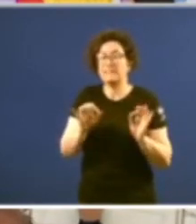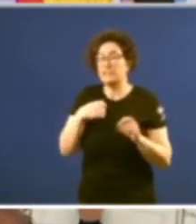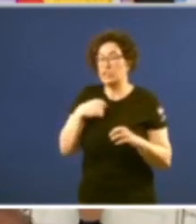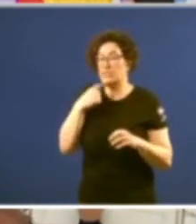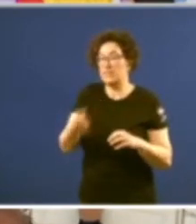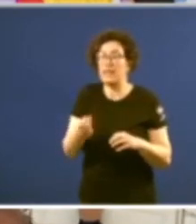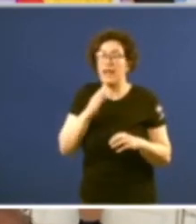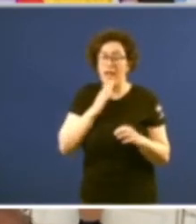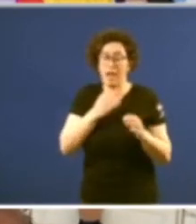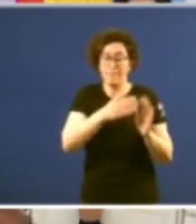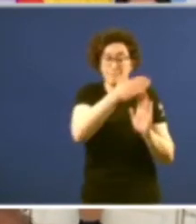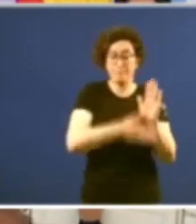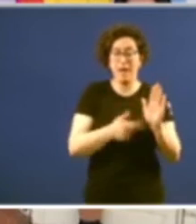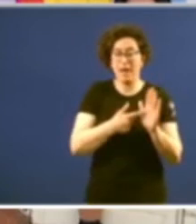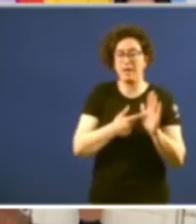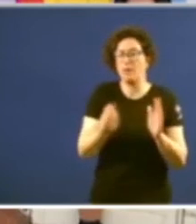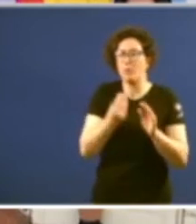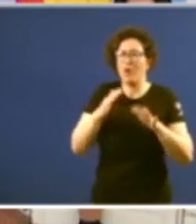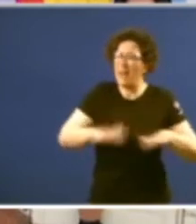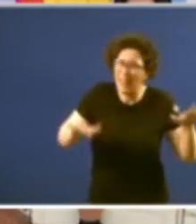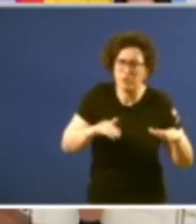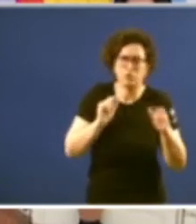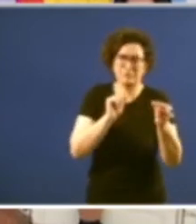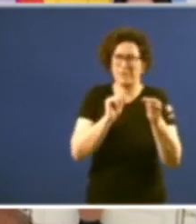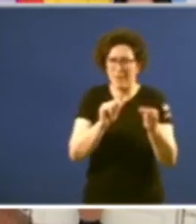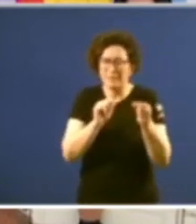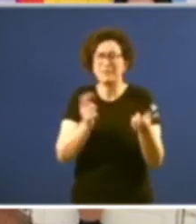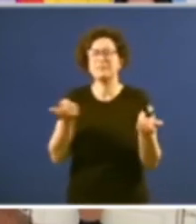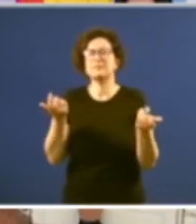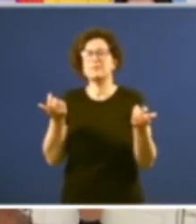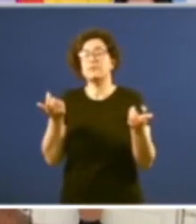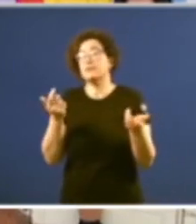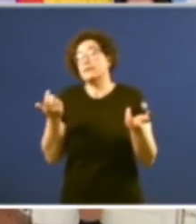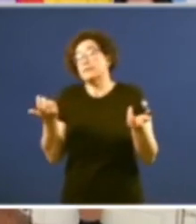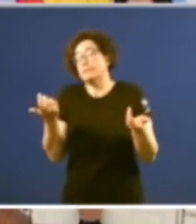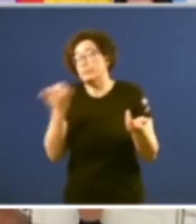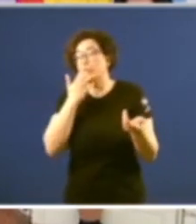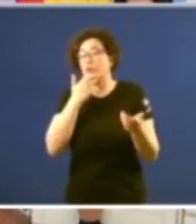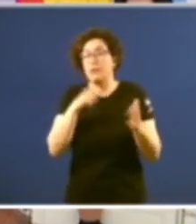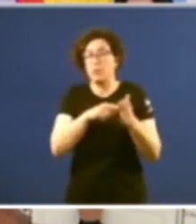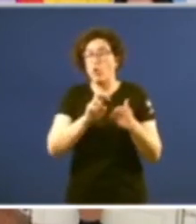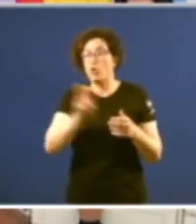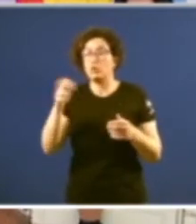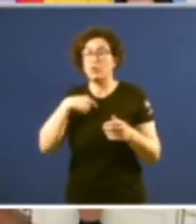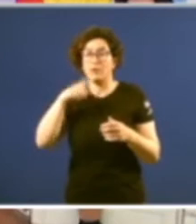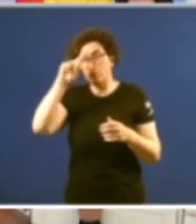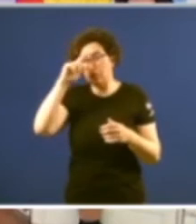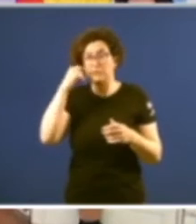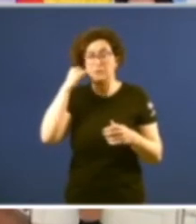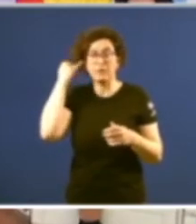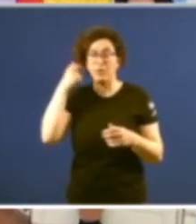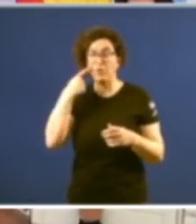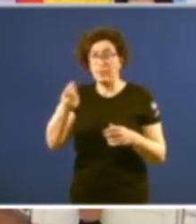esa página son moi lentos os debates en fin aí por exemplo nesta outra non averé desde tan longe